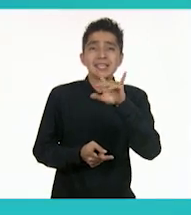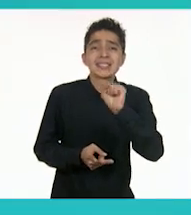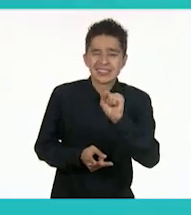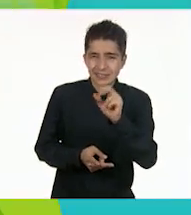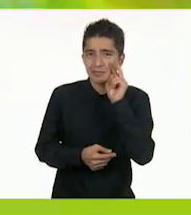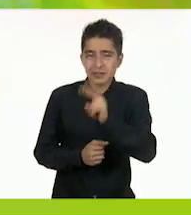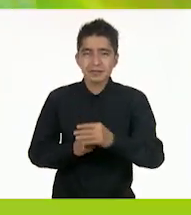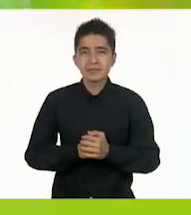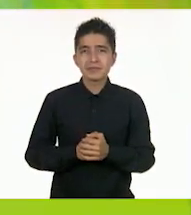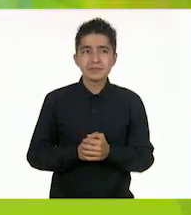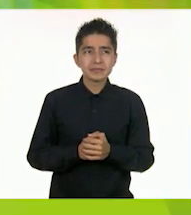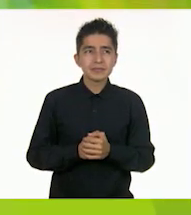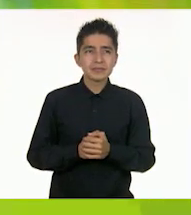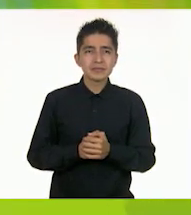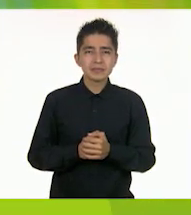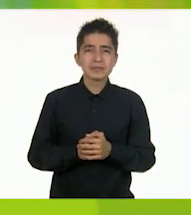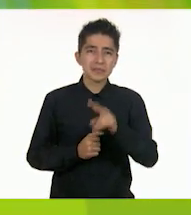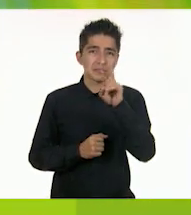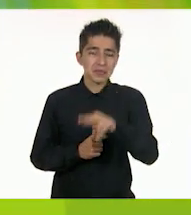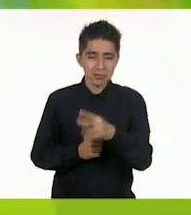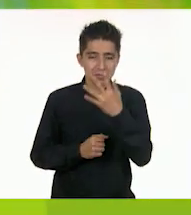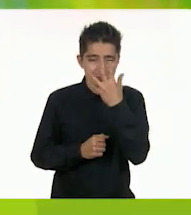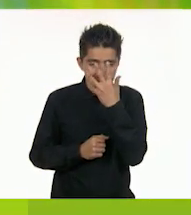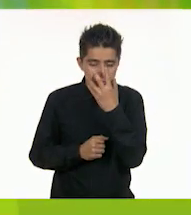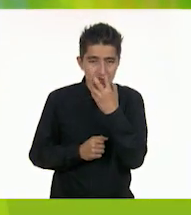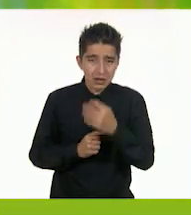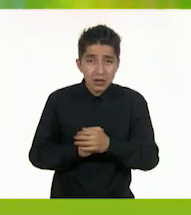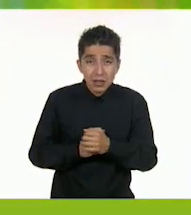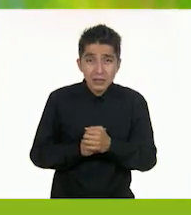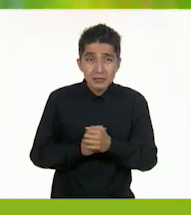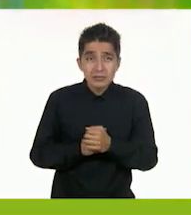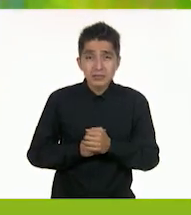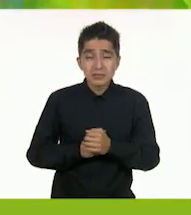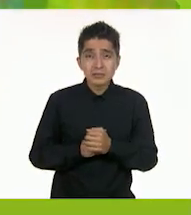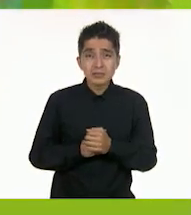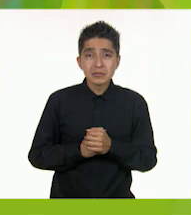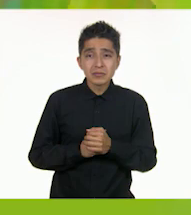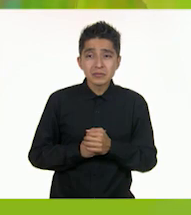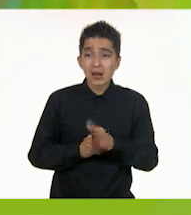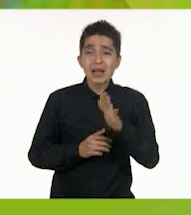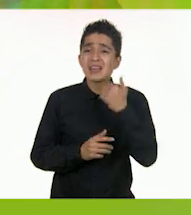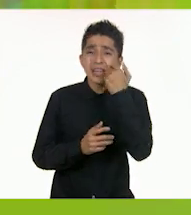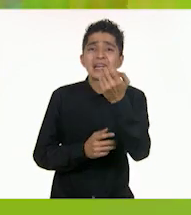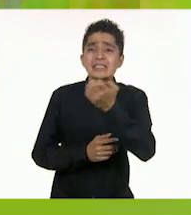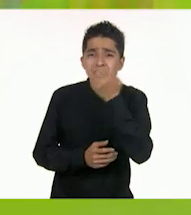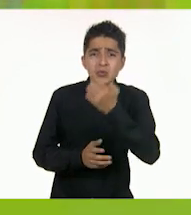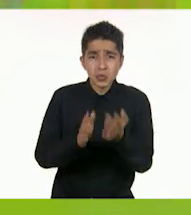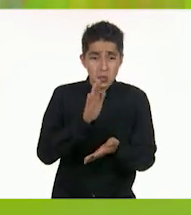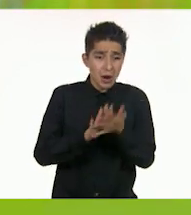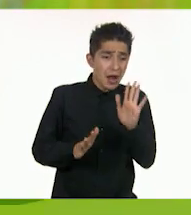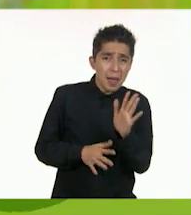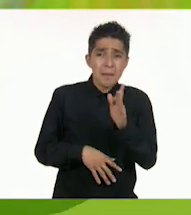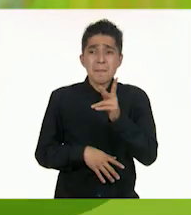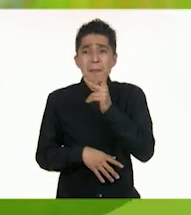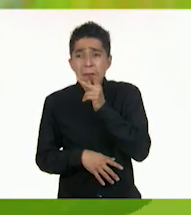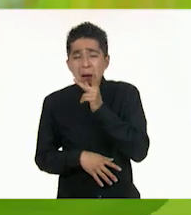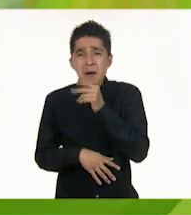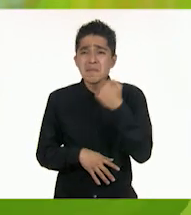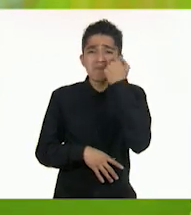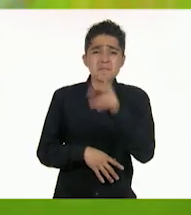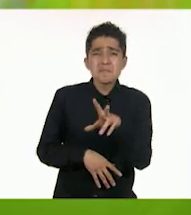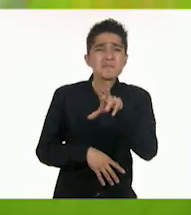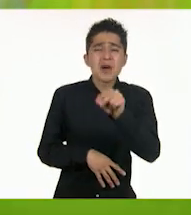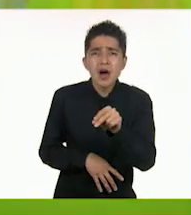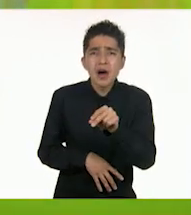Es triste que ir a la escuela, pero su papá no la deja ir y va a ser como los